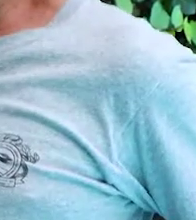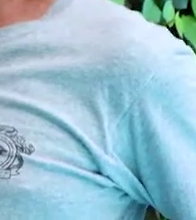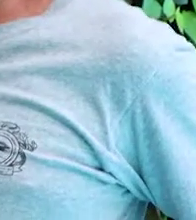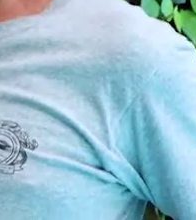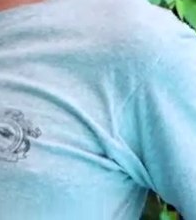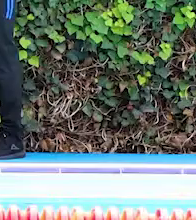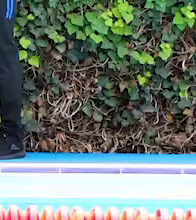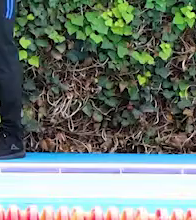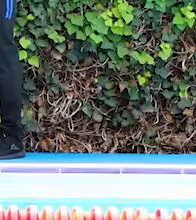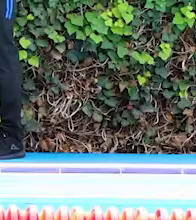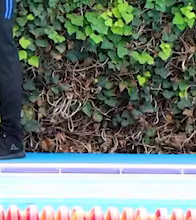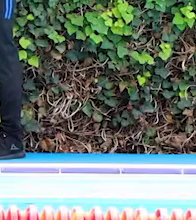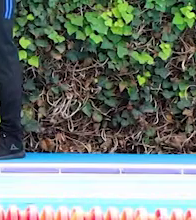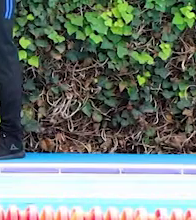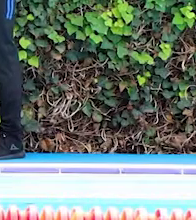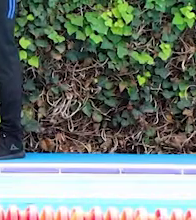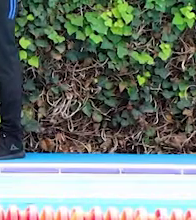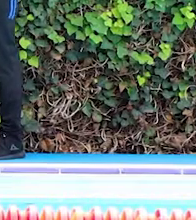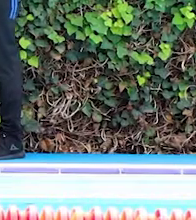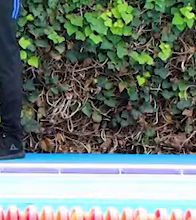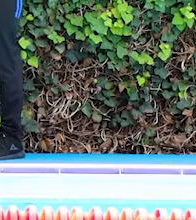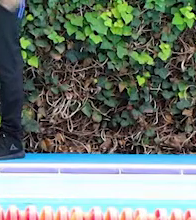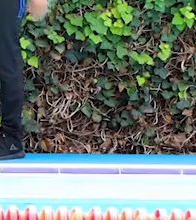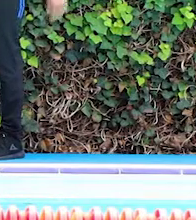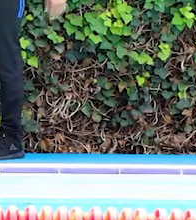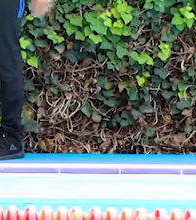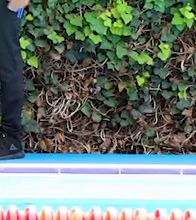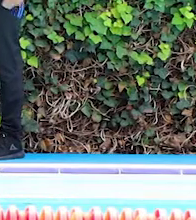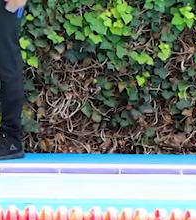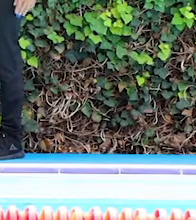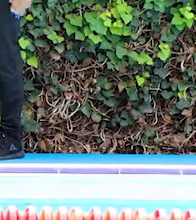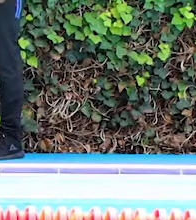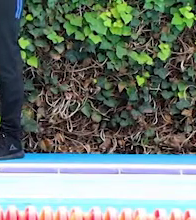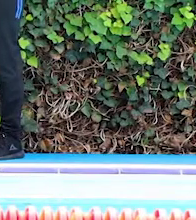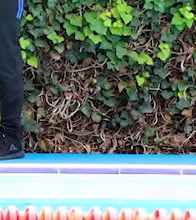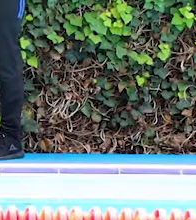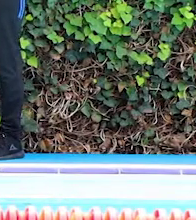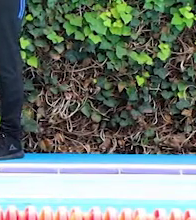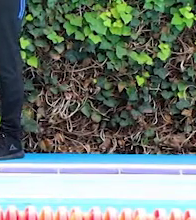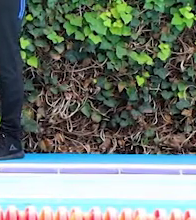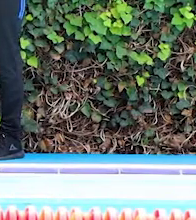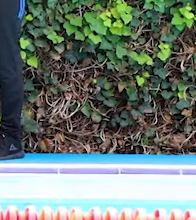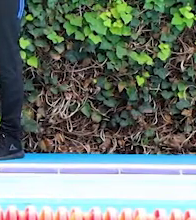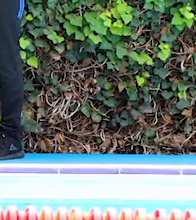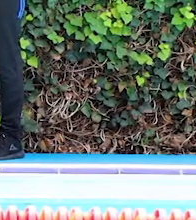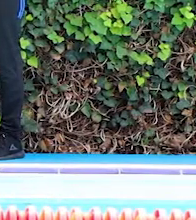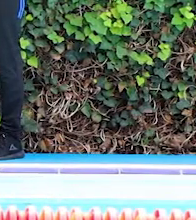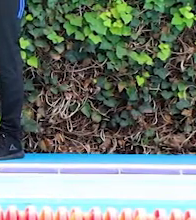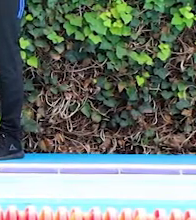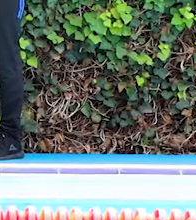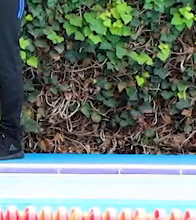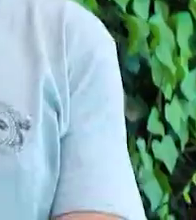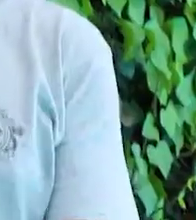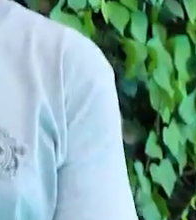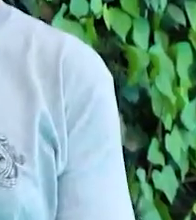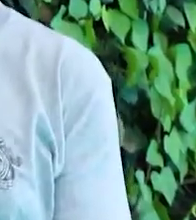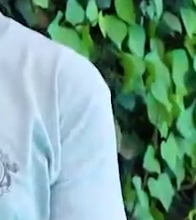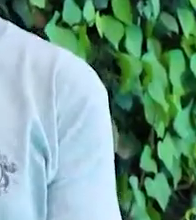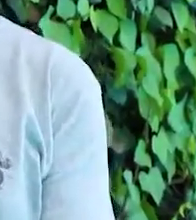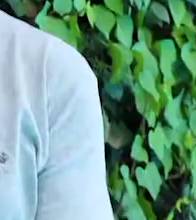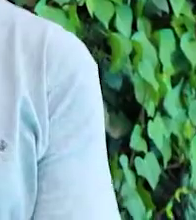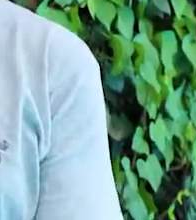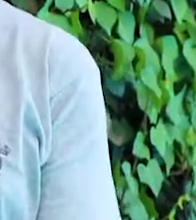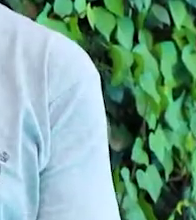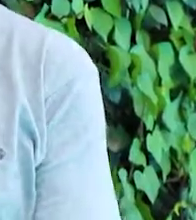en el suelo. Y nos vamos a estirar las piernas. Lo que vamos a hacer es elevar una pierna 10 veces